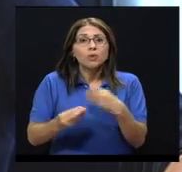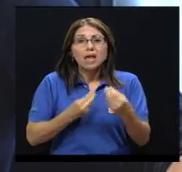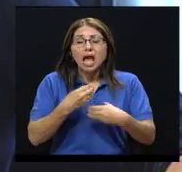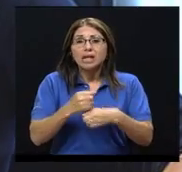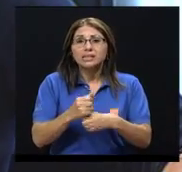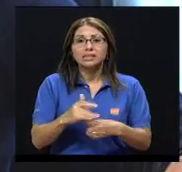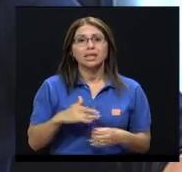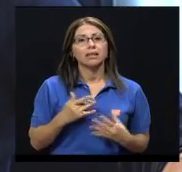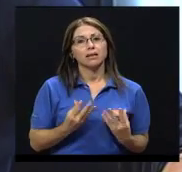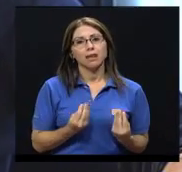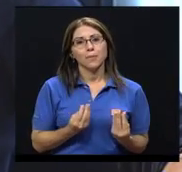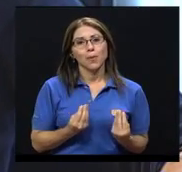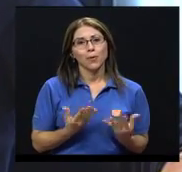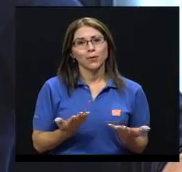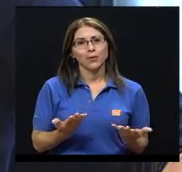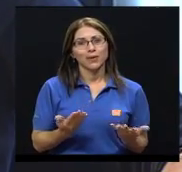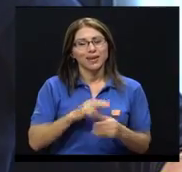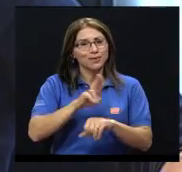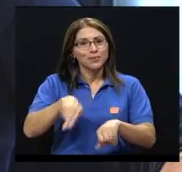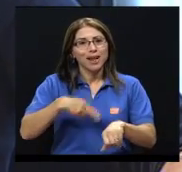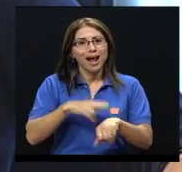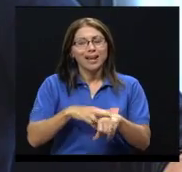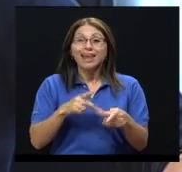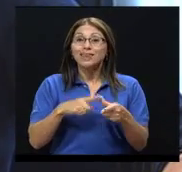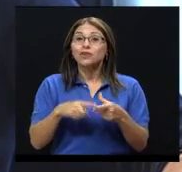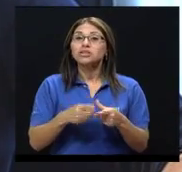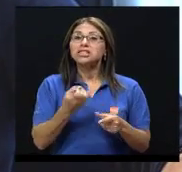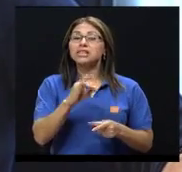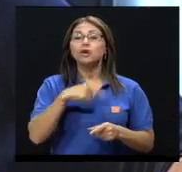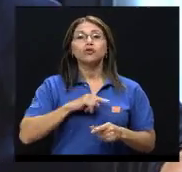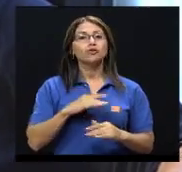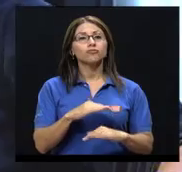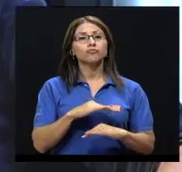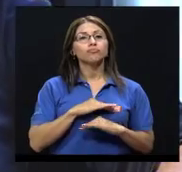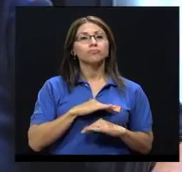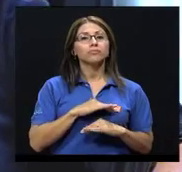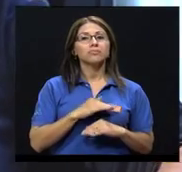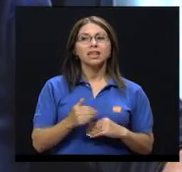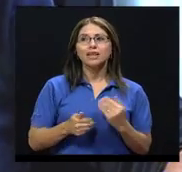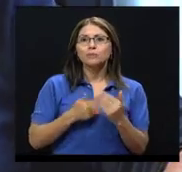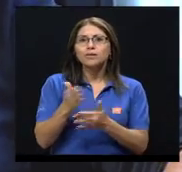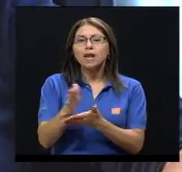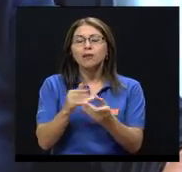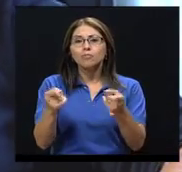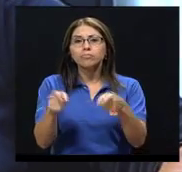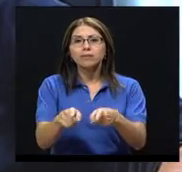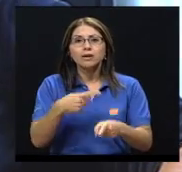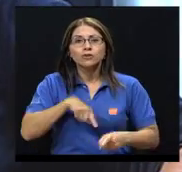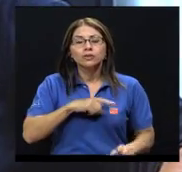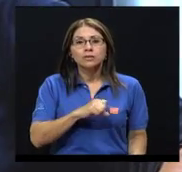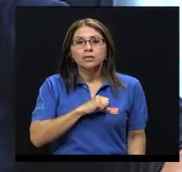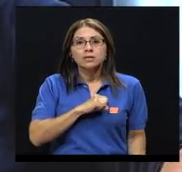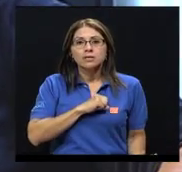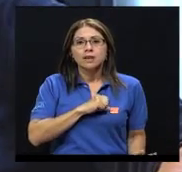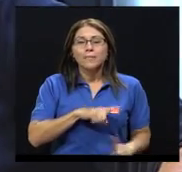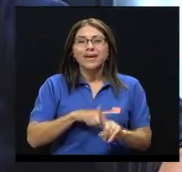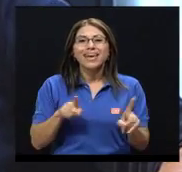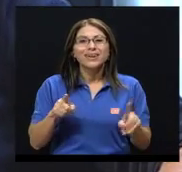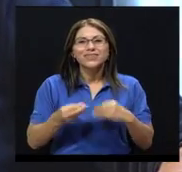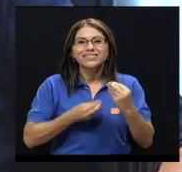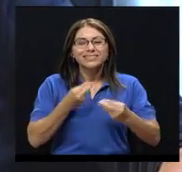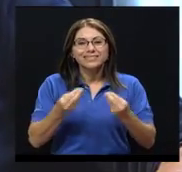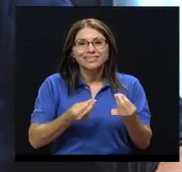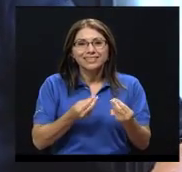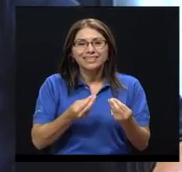es sentir temor. Entonces, claro, cuando vamos a salirnos de la zona de confort lo que nos da es susto, ¿verdad? Pero de lo que se trata